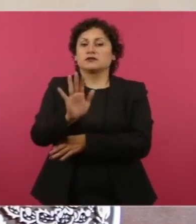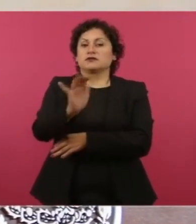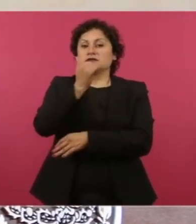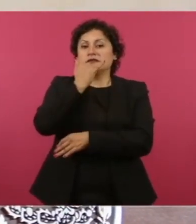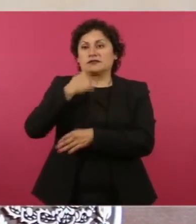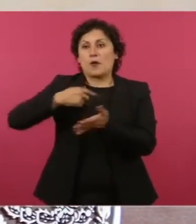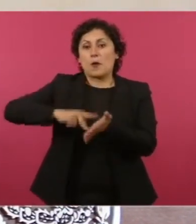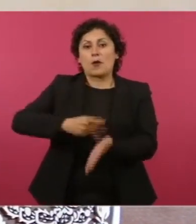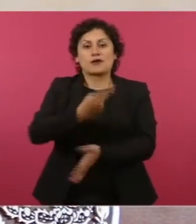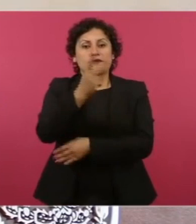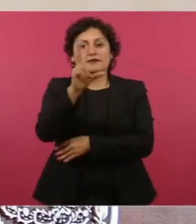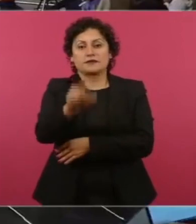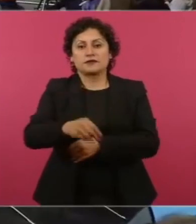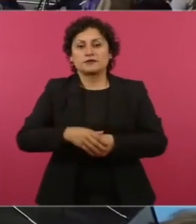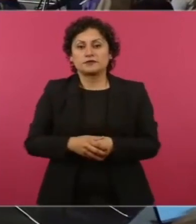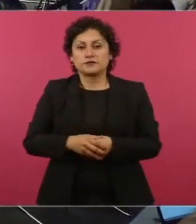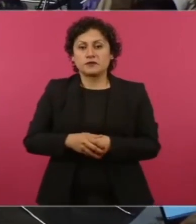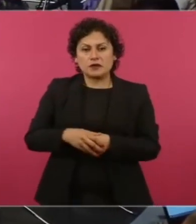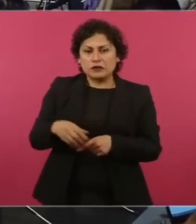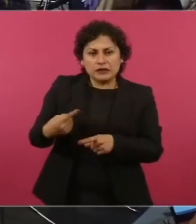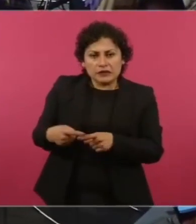¿Quién era la empresa?